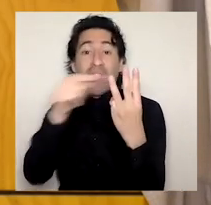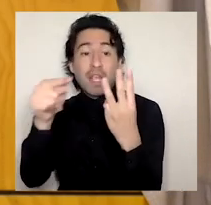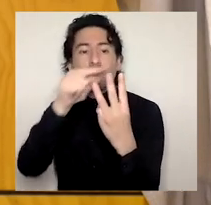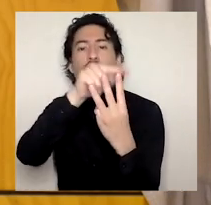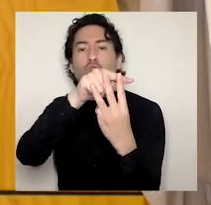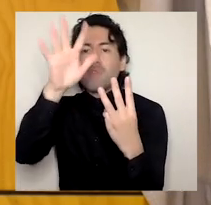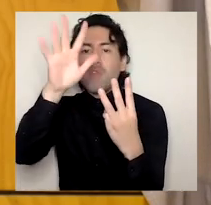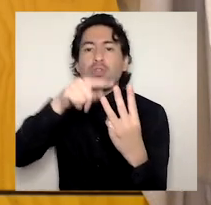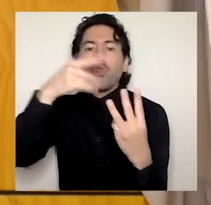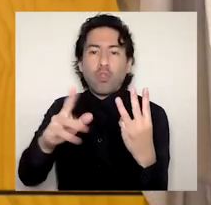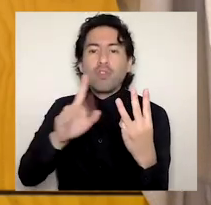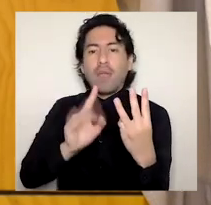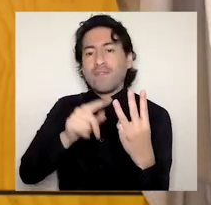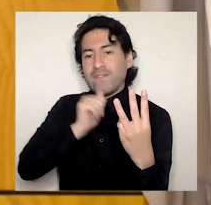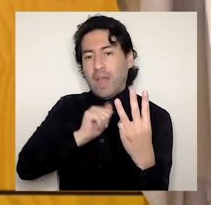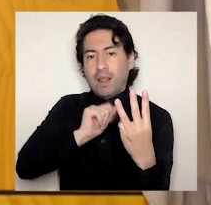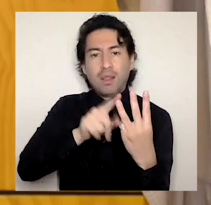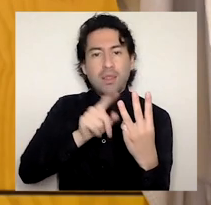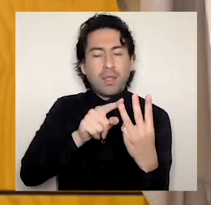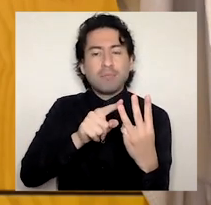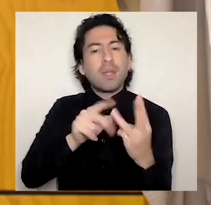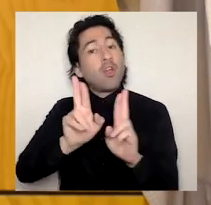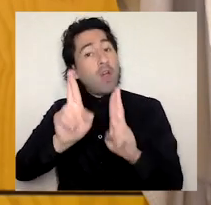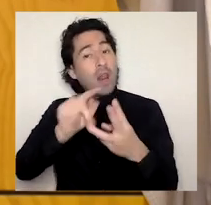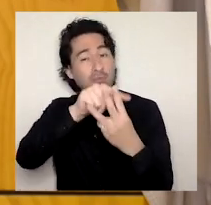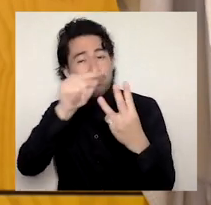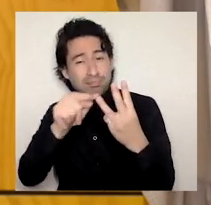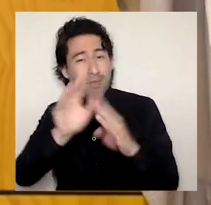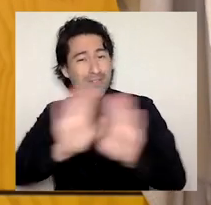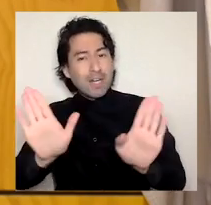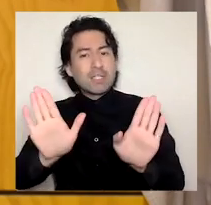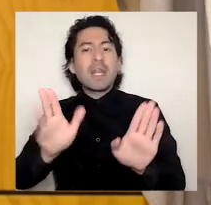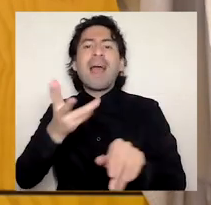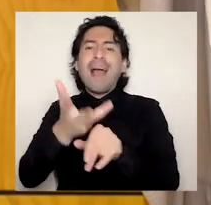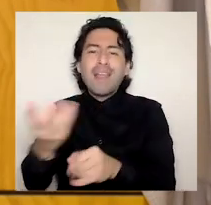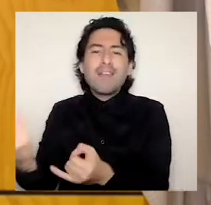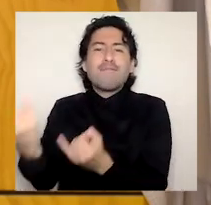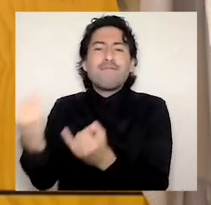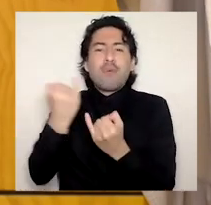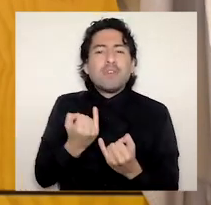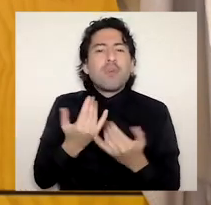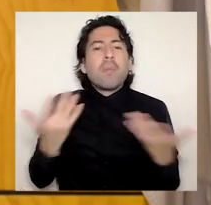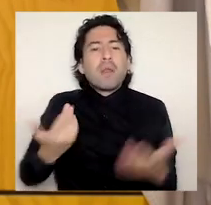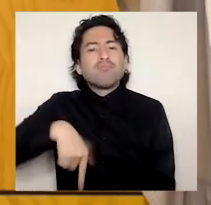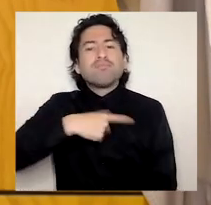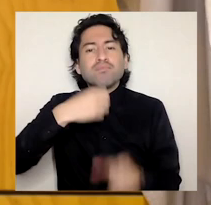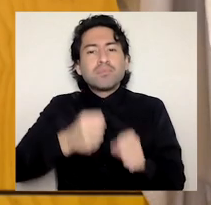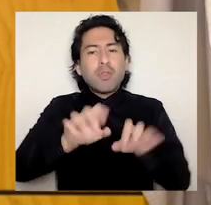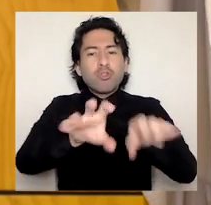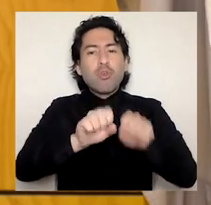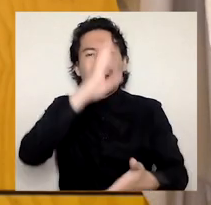Se espera, como resultado de esta evaluación, contar con información que nos permita tomar decisiones